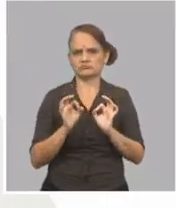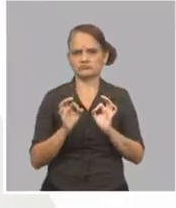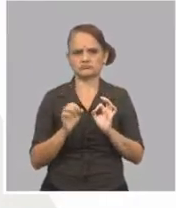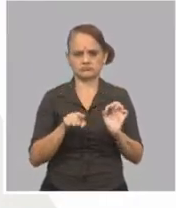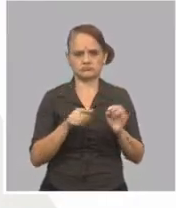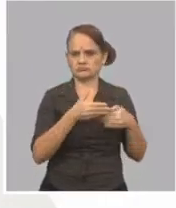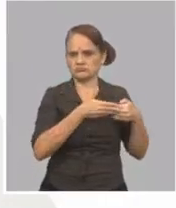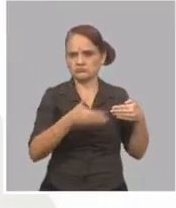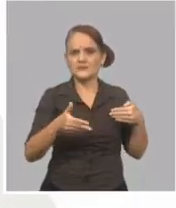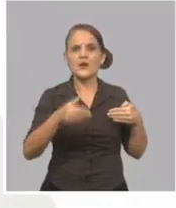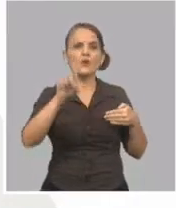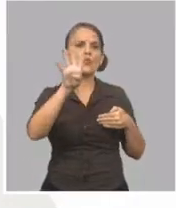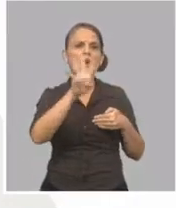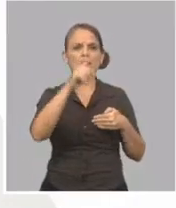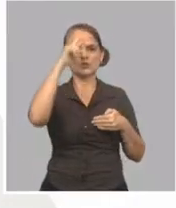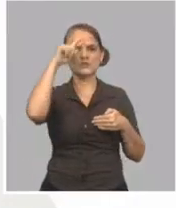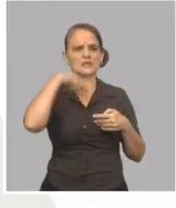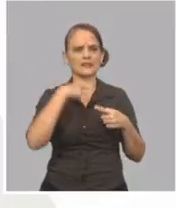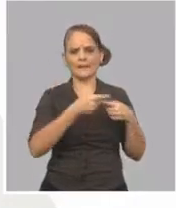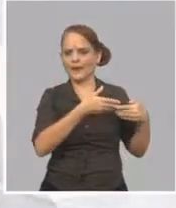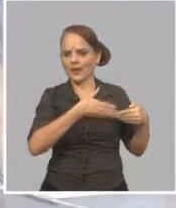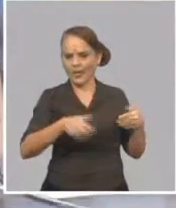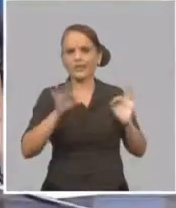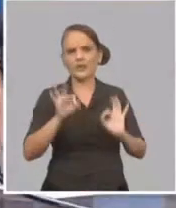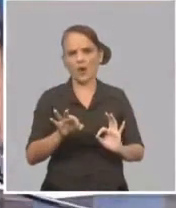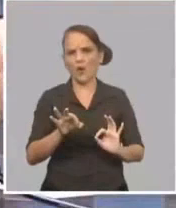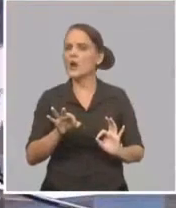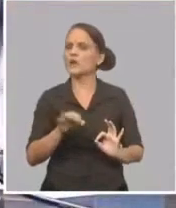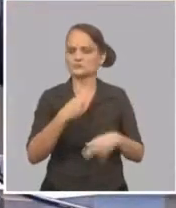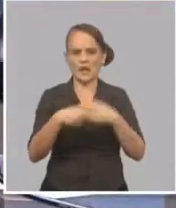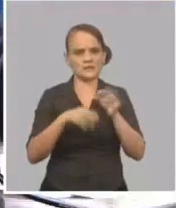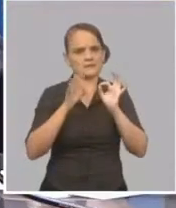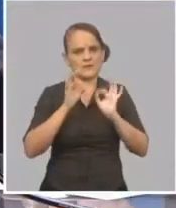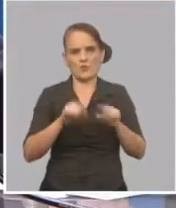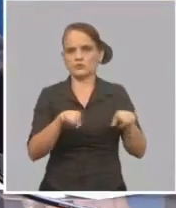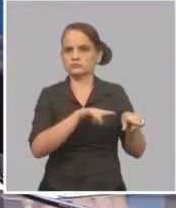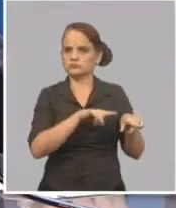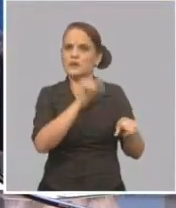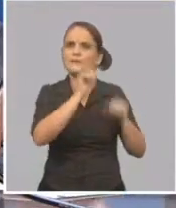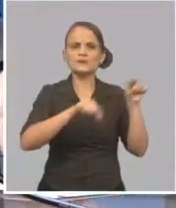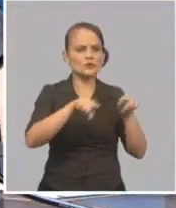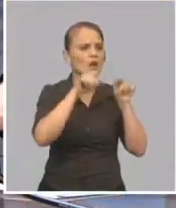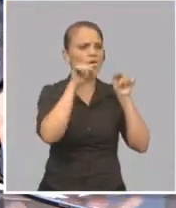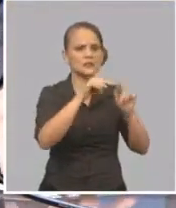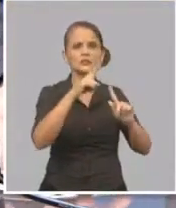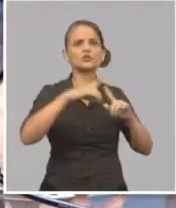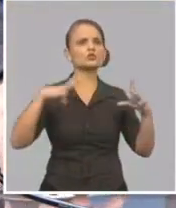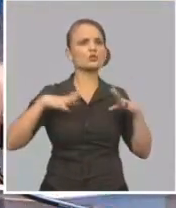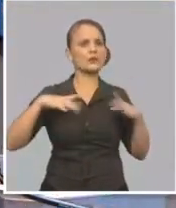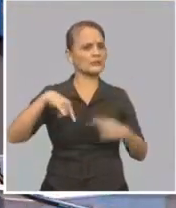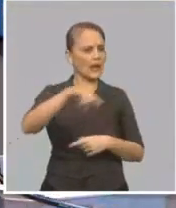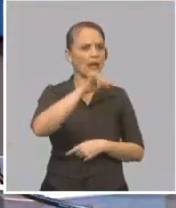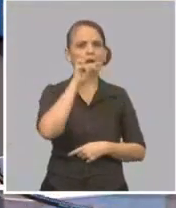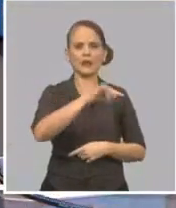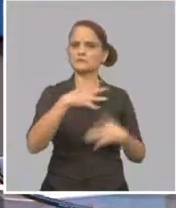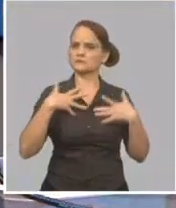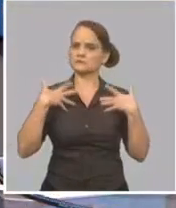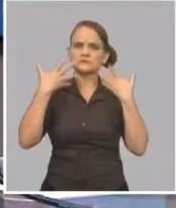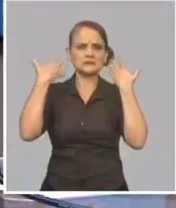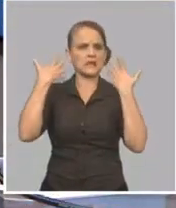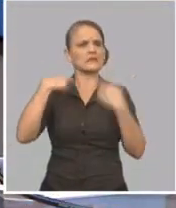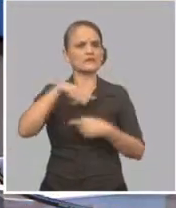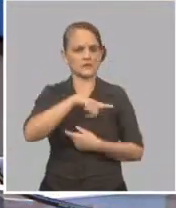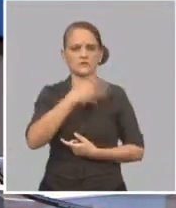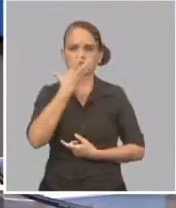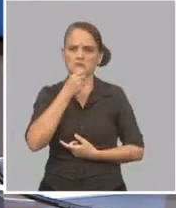desde el 4 de septiembre. Hay ofertas, hay variedad y hay satisfacción de los clientes, como lo hemos podido ver en el video